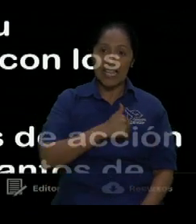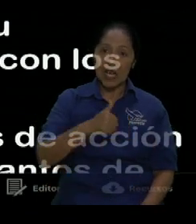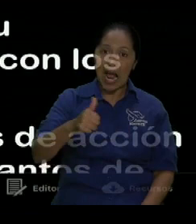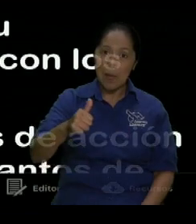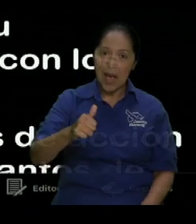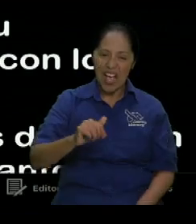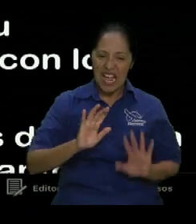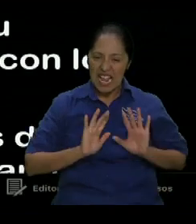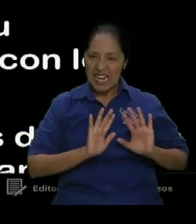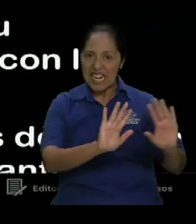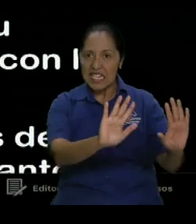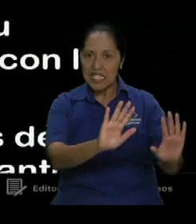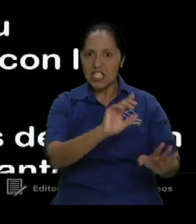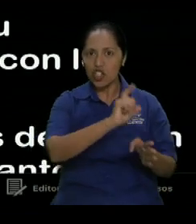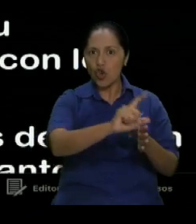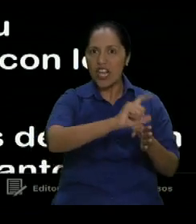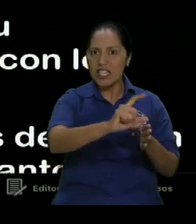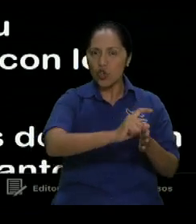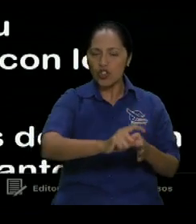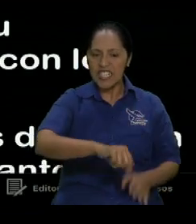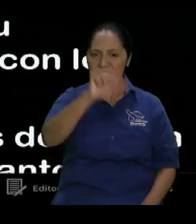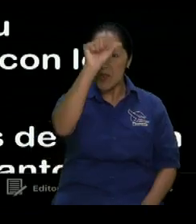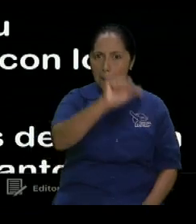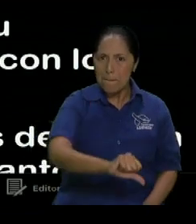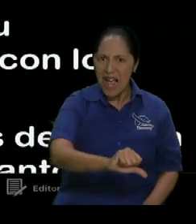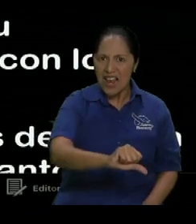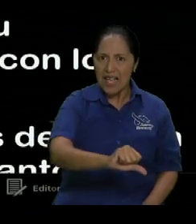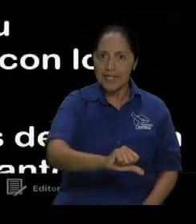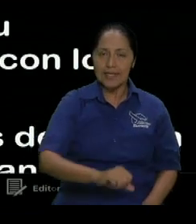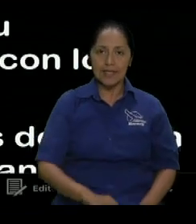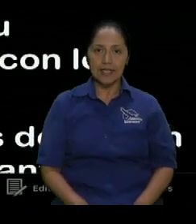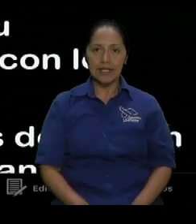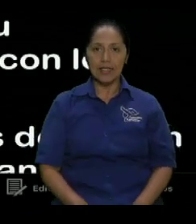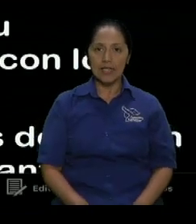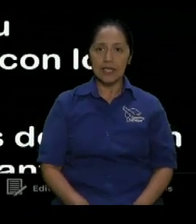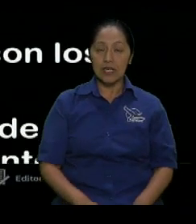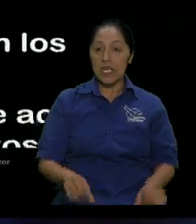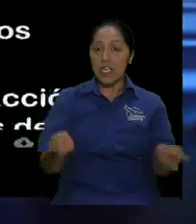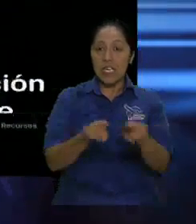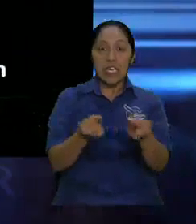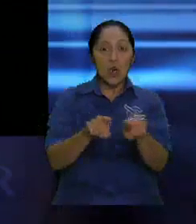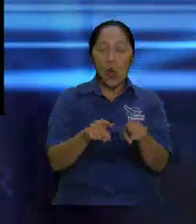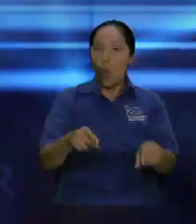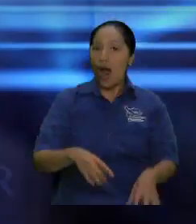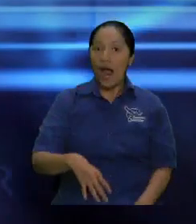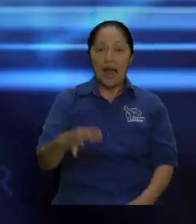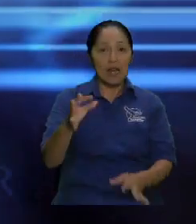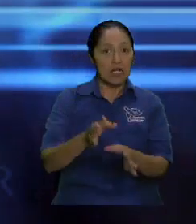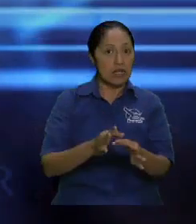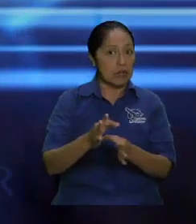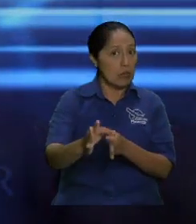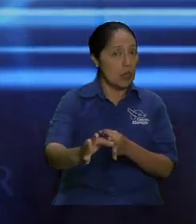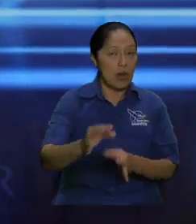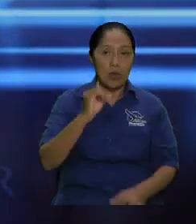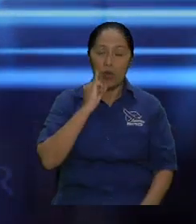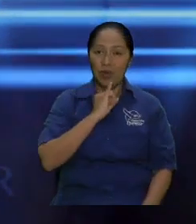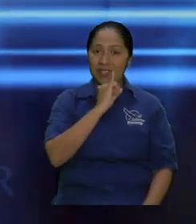dicen algunos incluso o como los israelitas que dijeron aborrecemos esa comida miserable